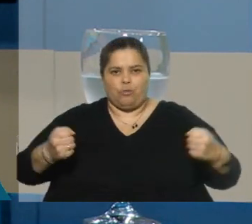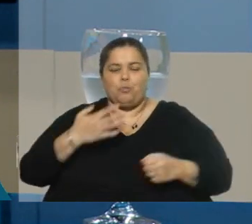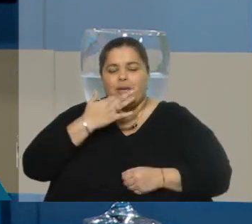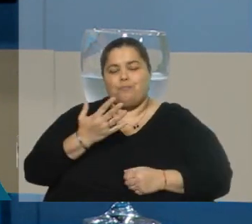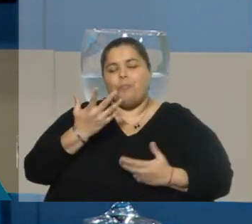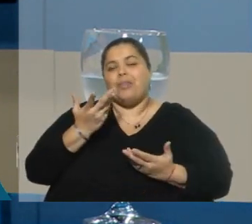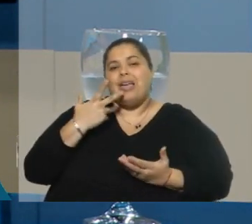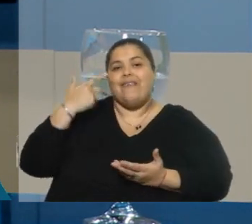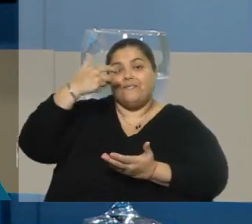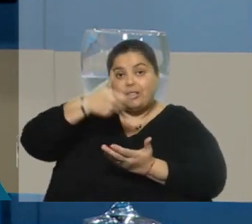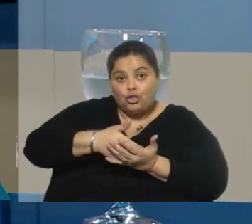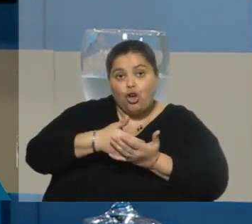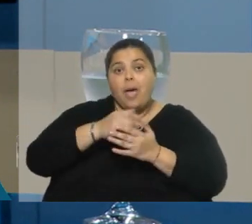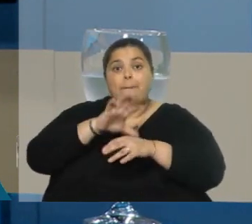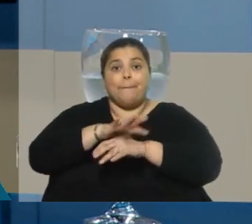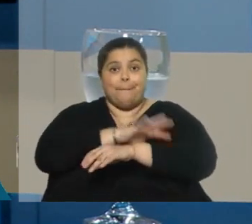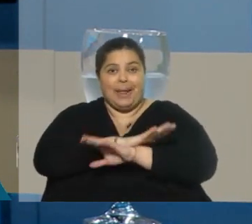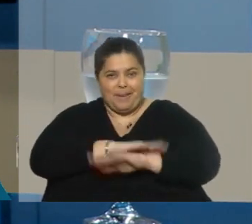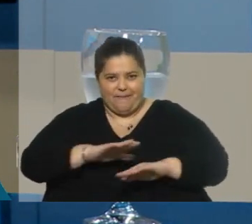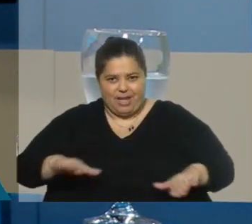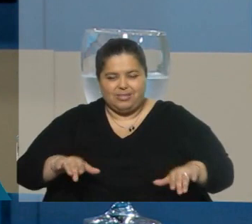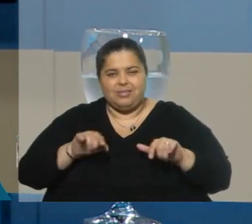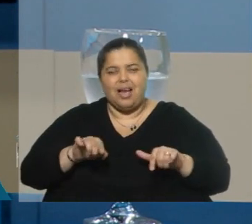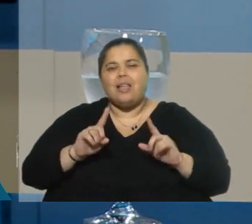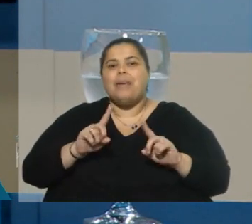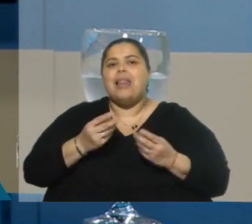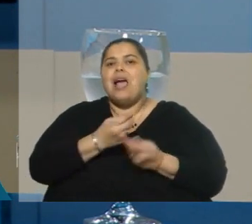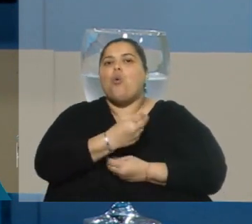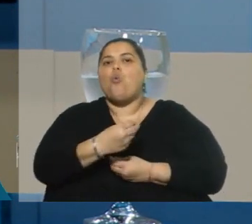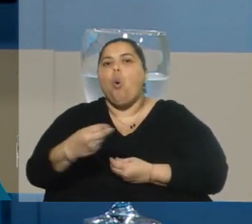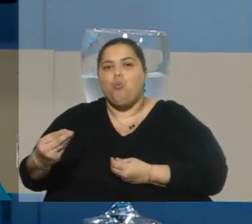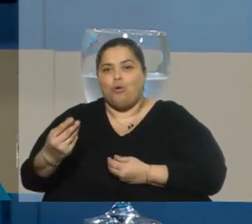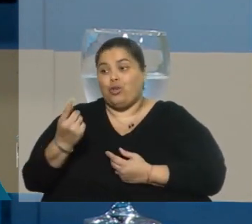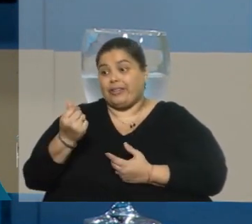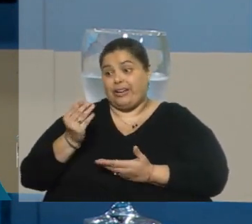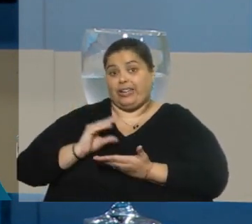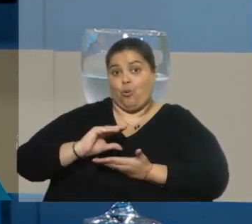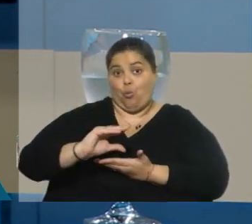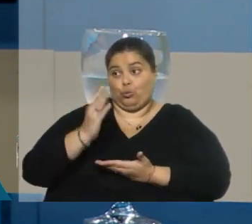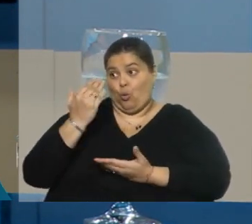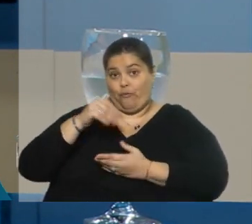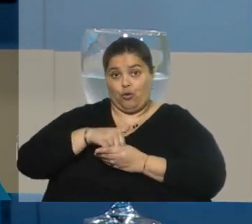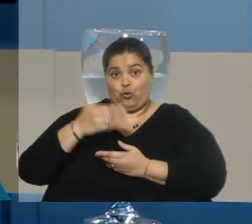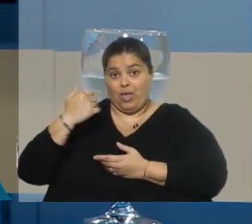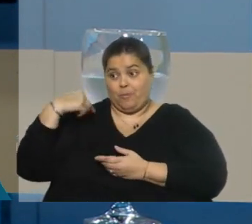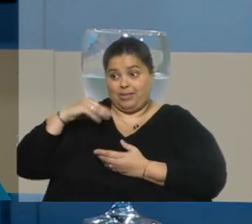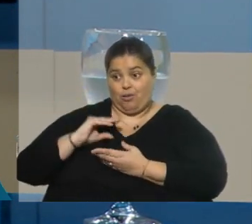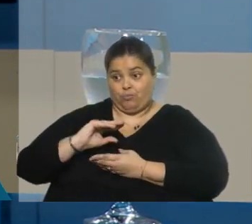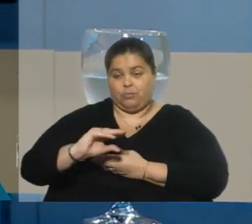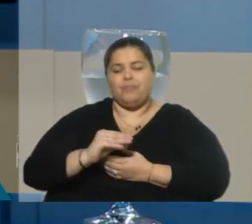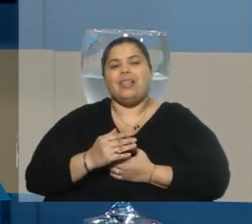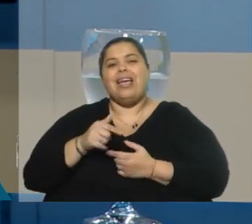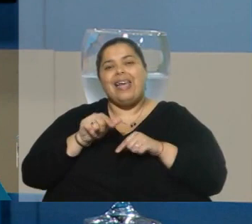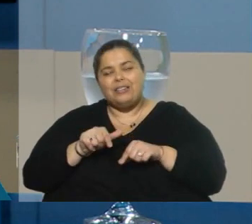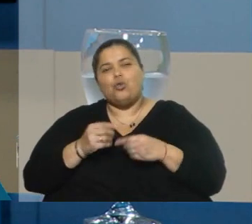infancia y la ampliación de cupos en el plan CAIF con esos recursos que se votaron el año pasado, los que yo me refería recién, se